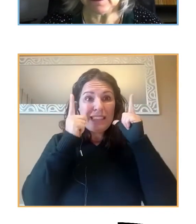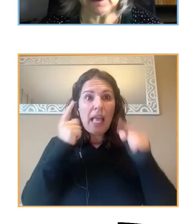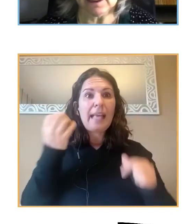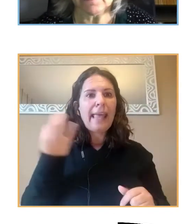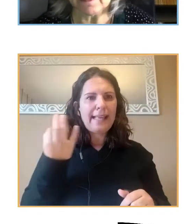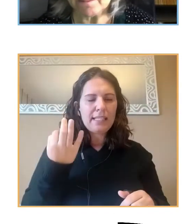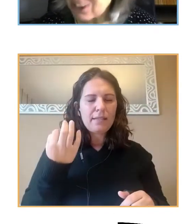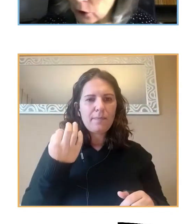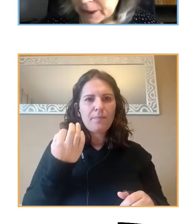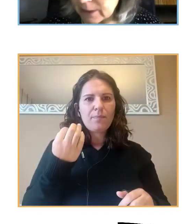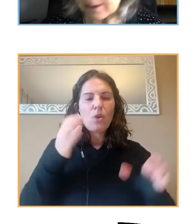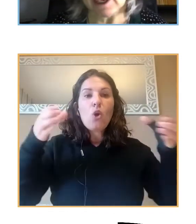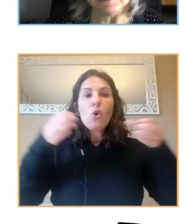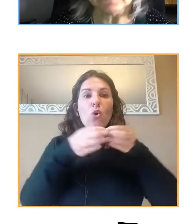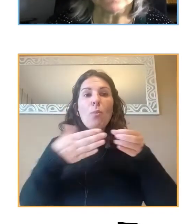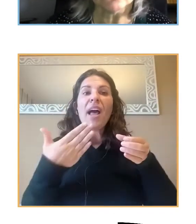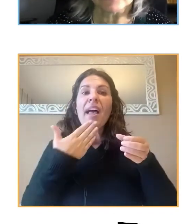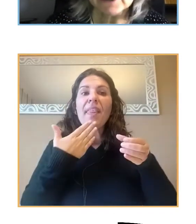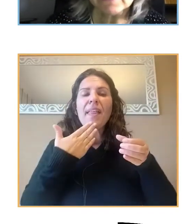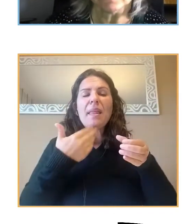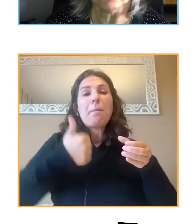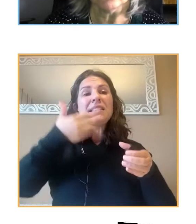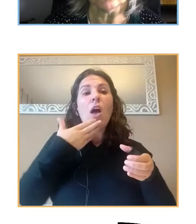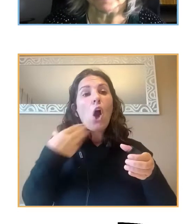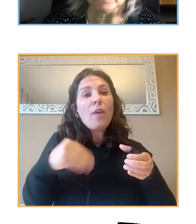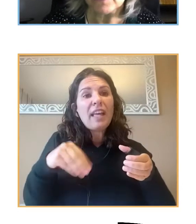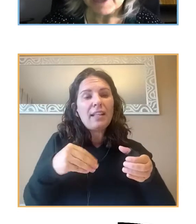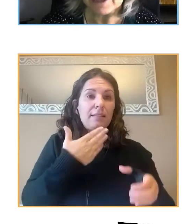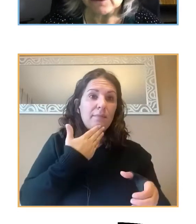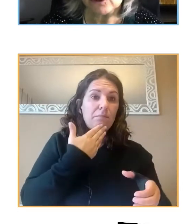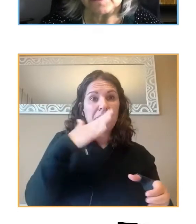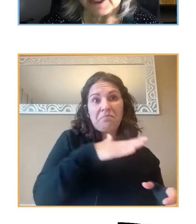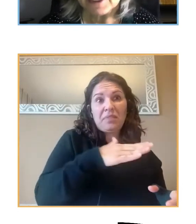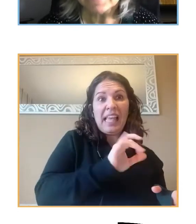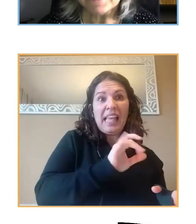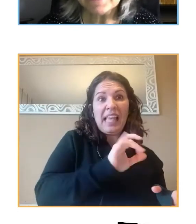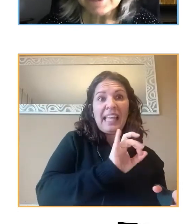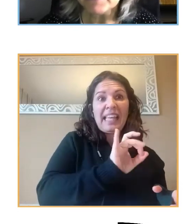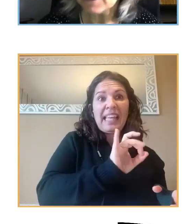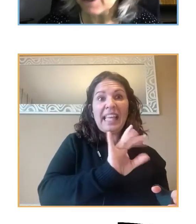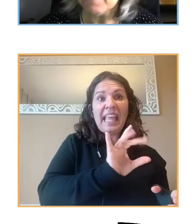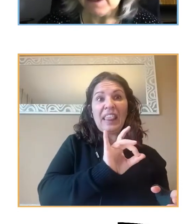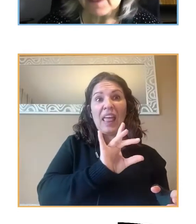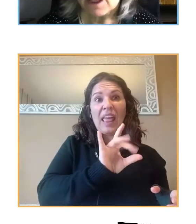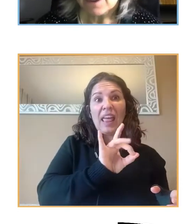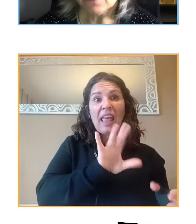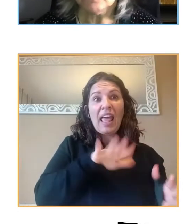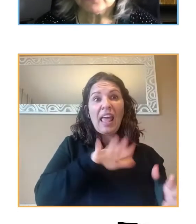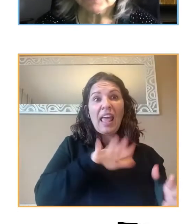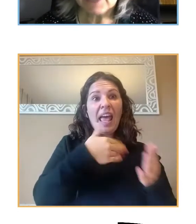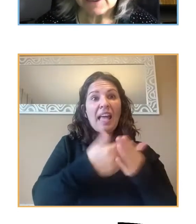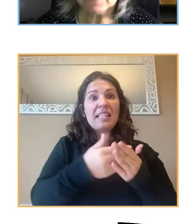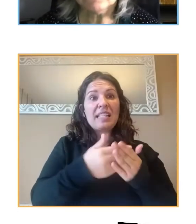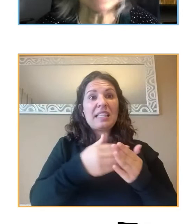más jóvenes, que era entre los 15 y los 29 años, se triplicaba el